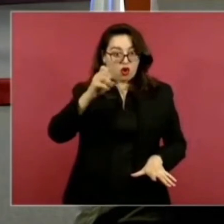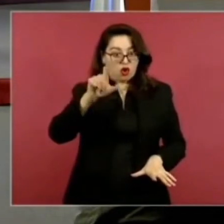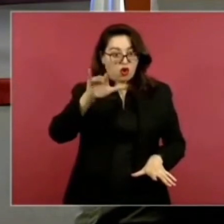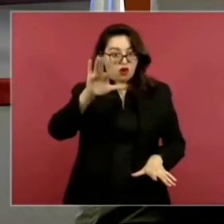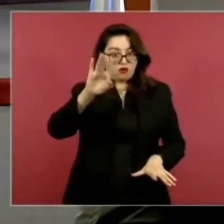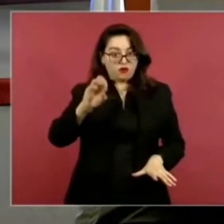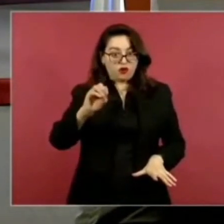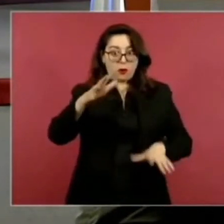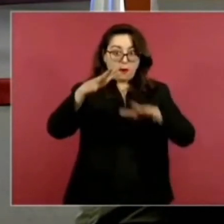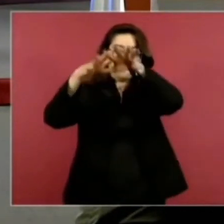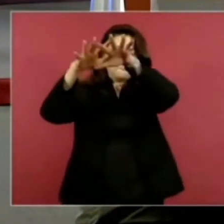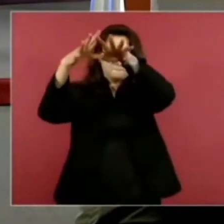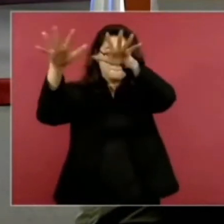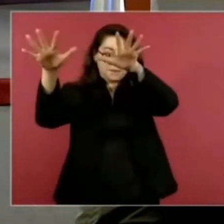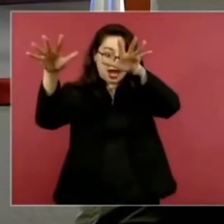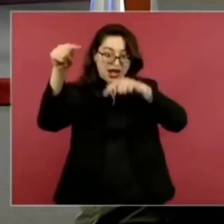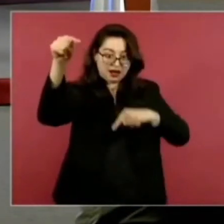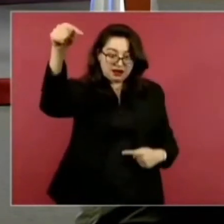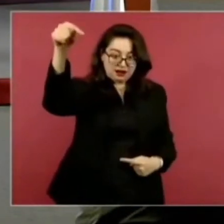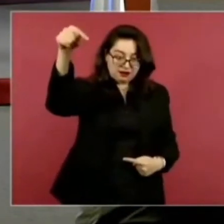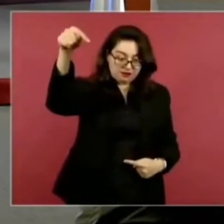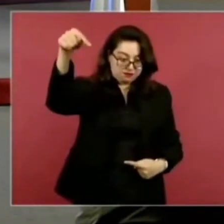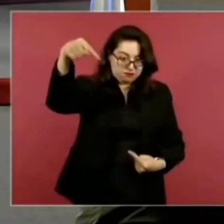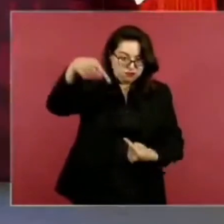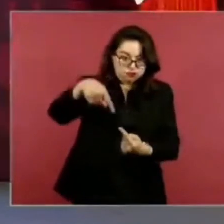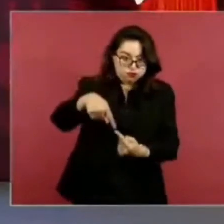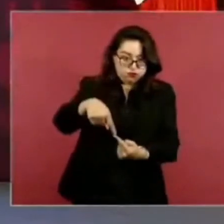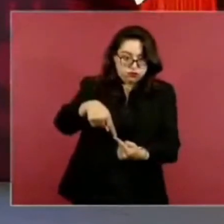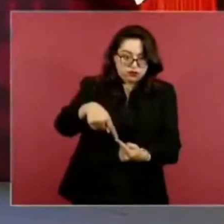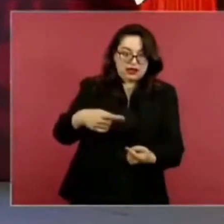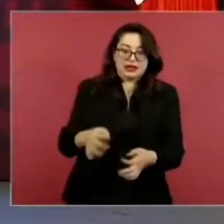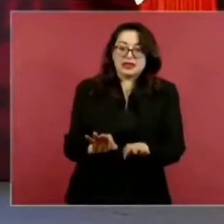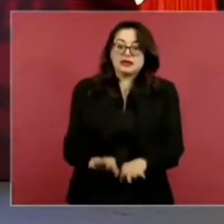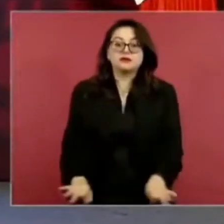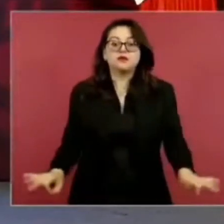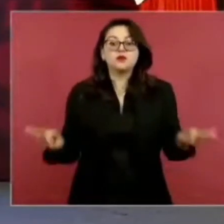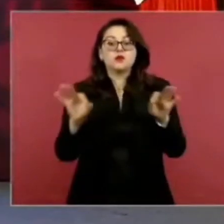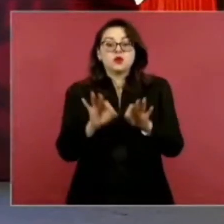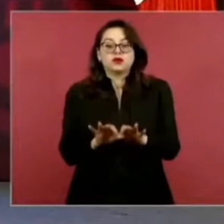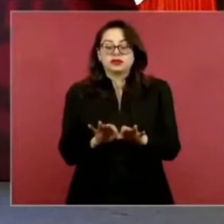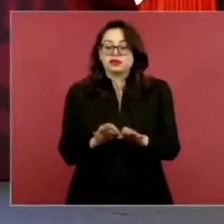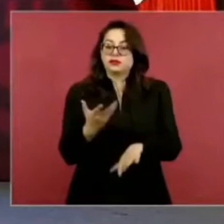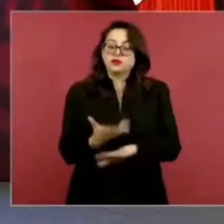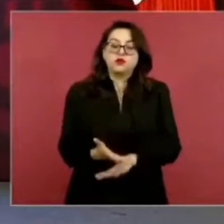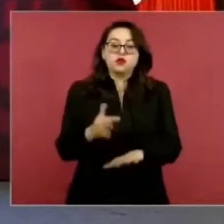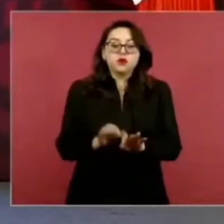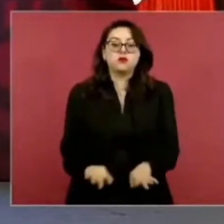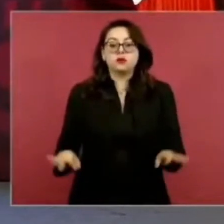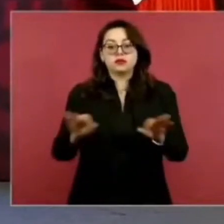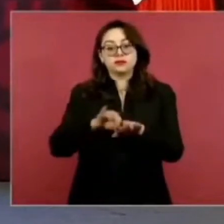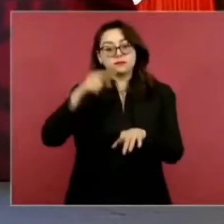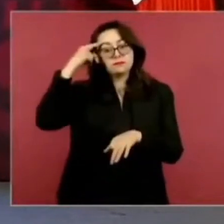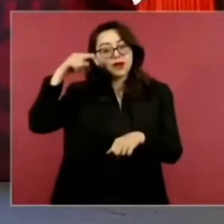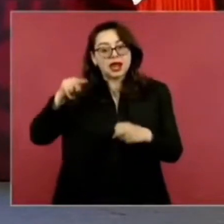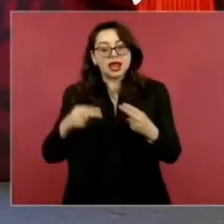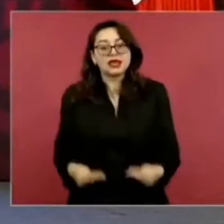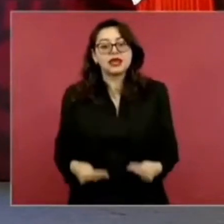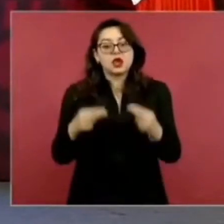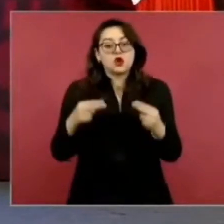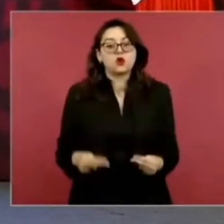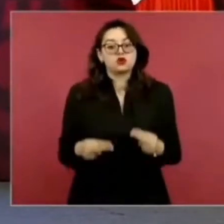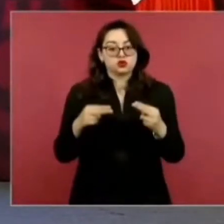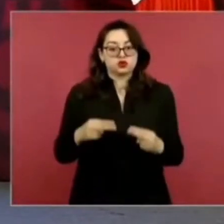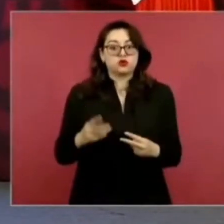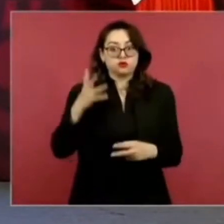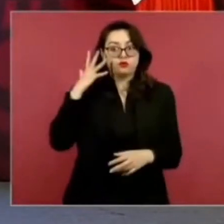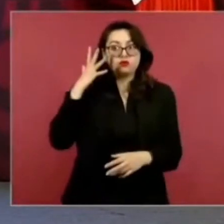que ahora que hay problemas en el canal de Panamá, esta es estratégica hacia